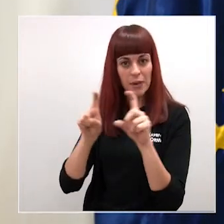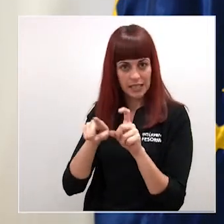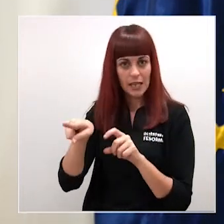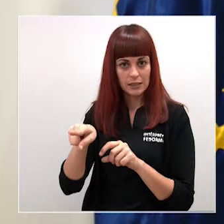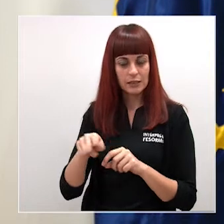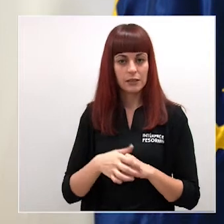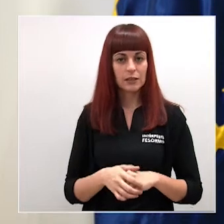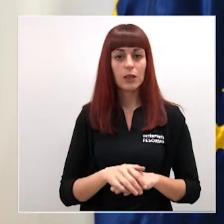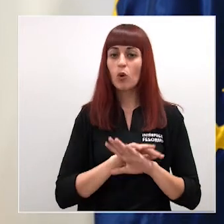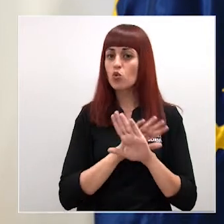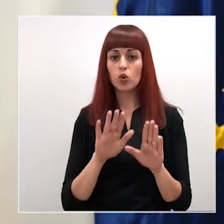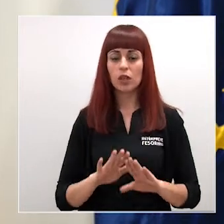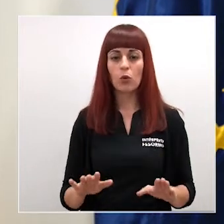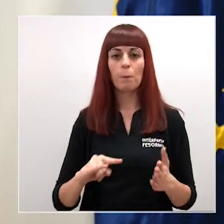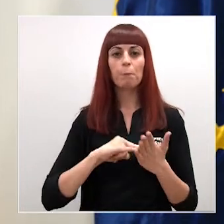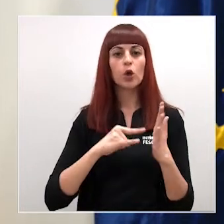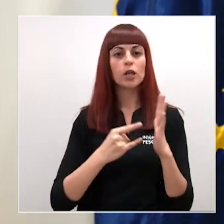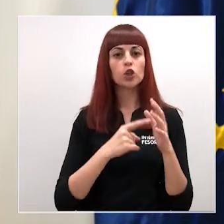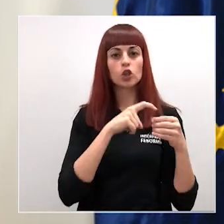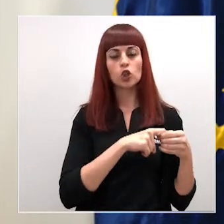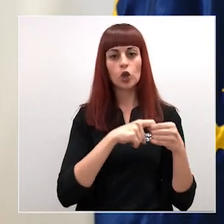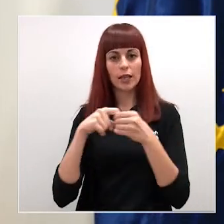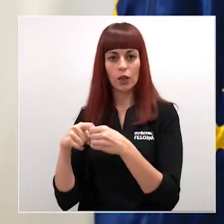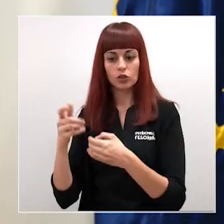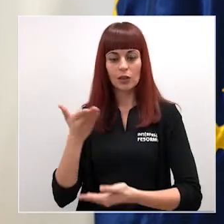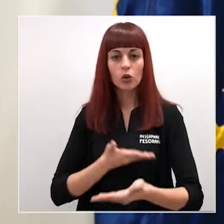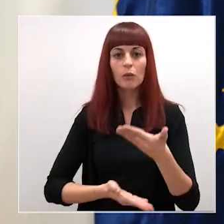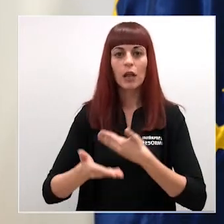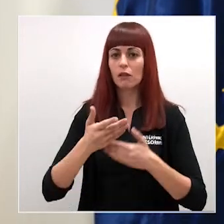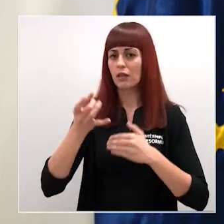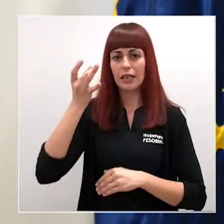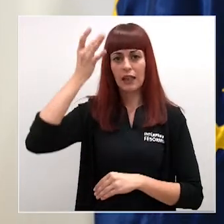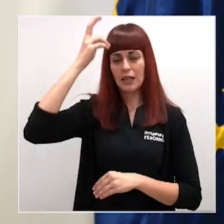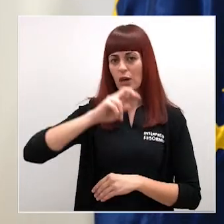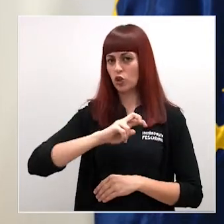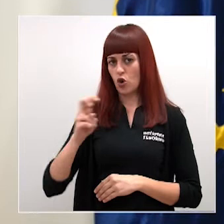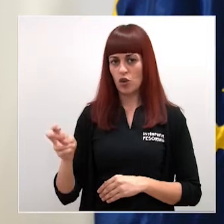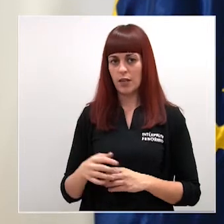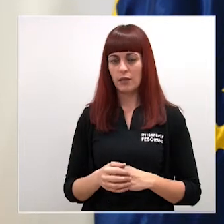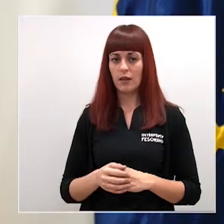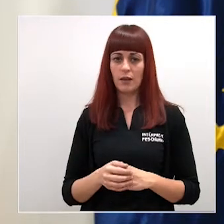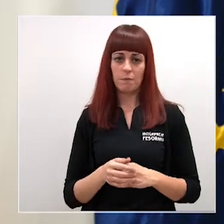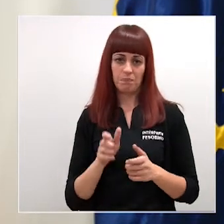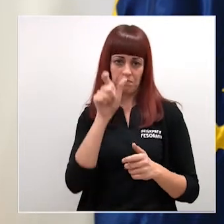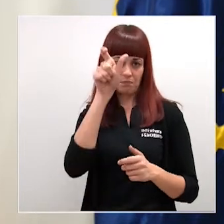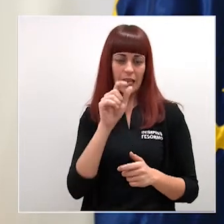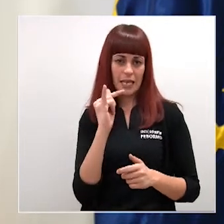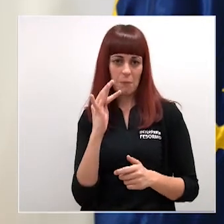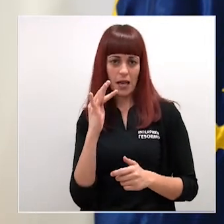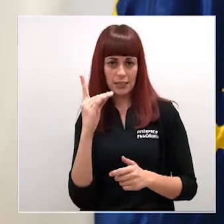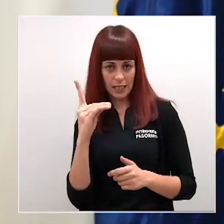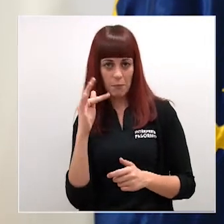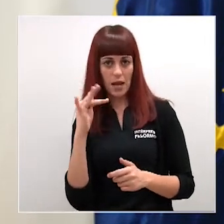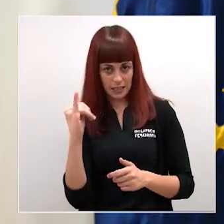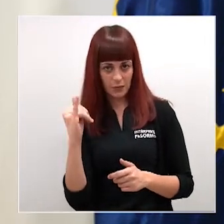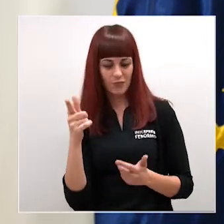y por último proyectos solidarios de cooperación y otras iniciativas desde estos agentes de IMAS-Demasi El objetivo de